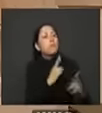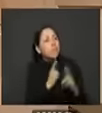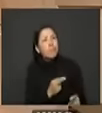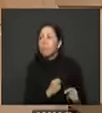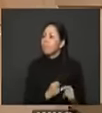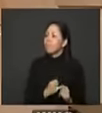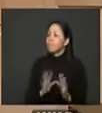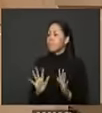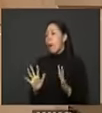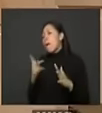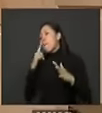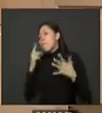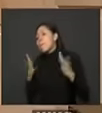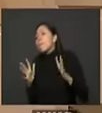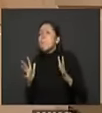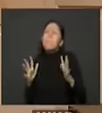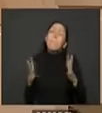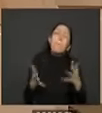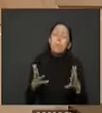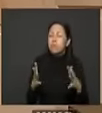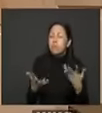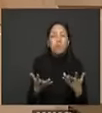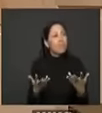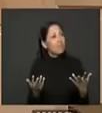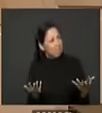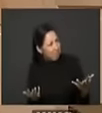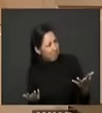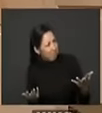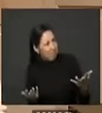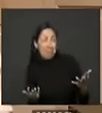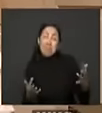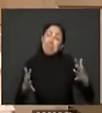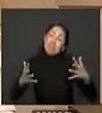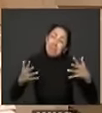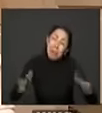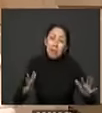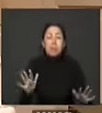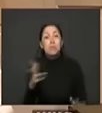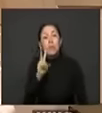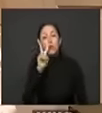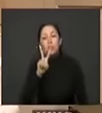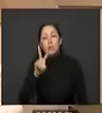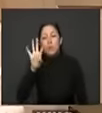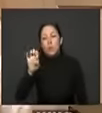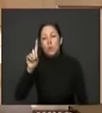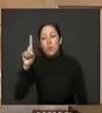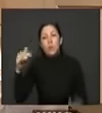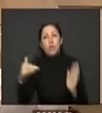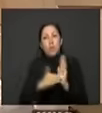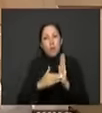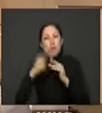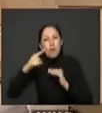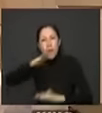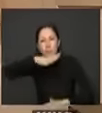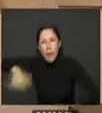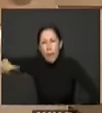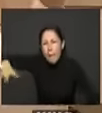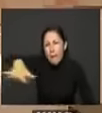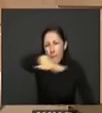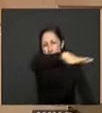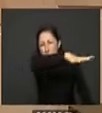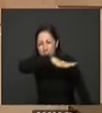todas son estimaciones calculamos más o menos que son los 291 mil predios calculamos